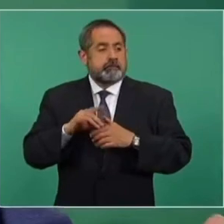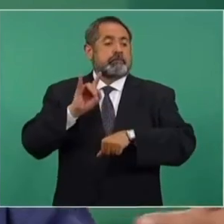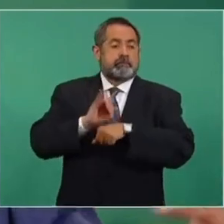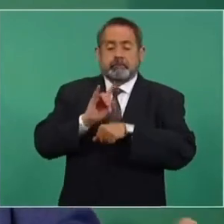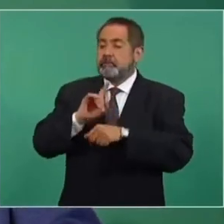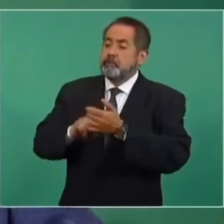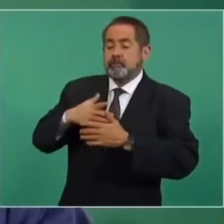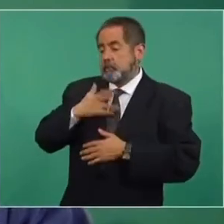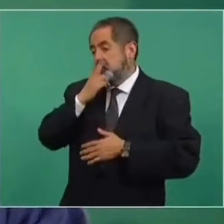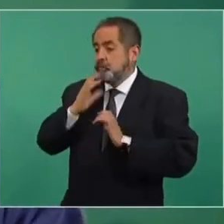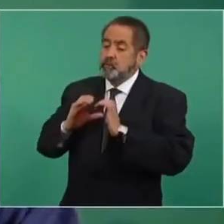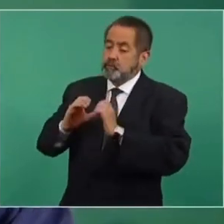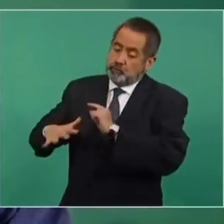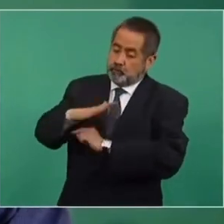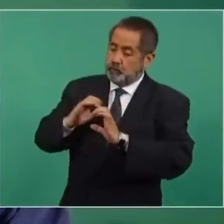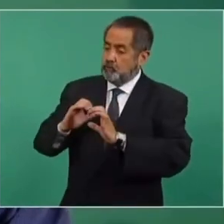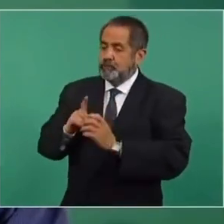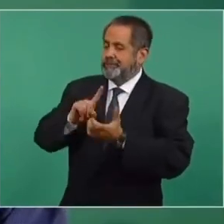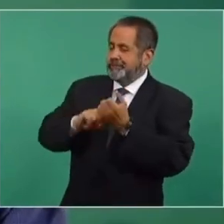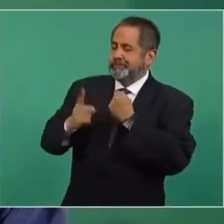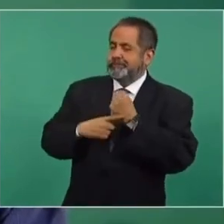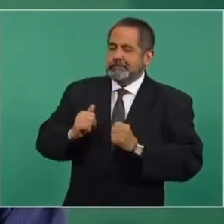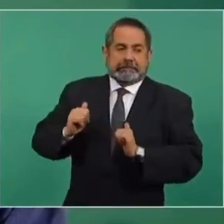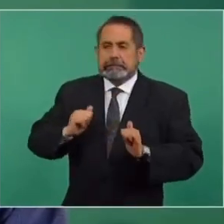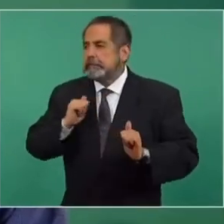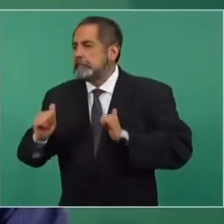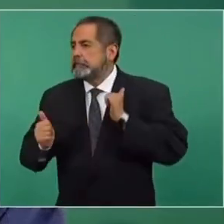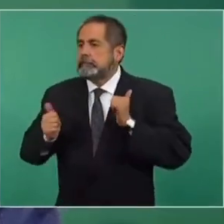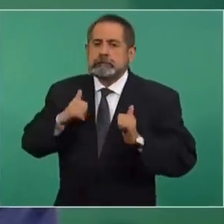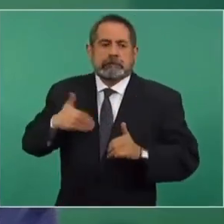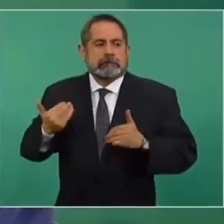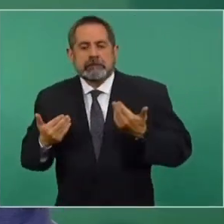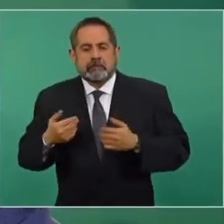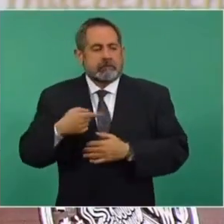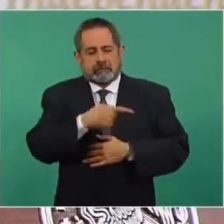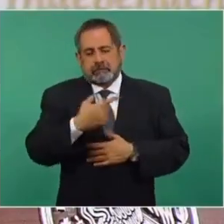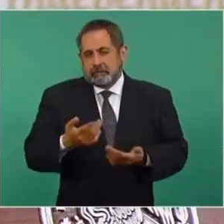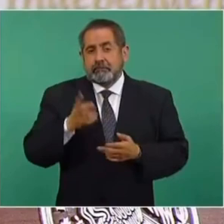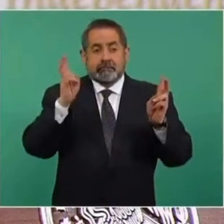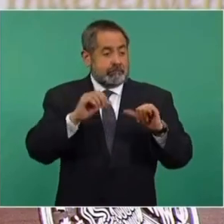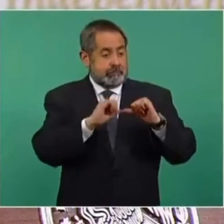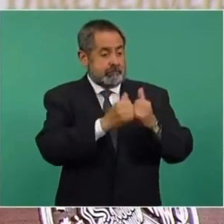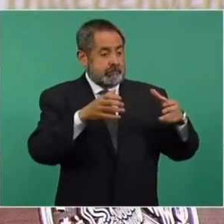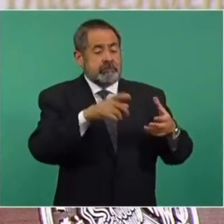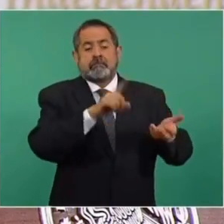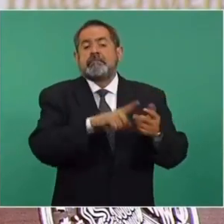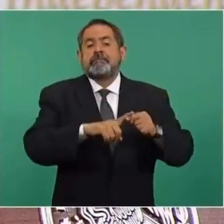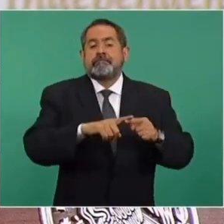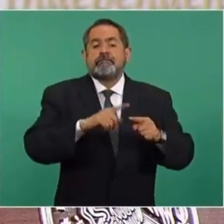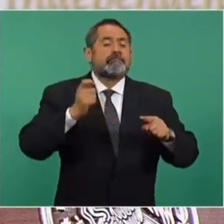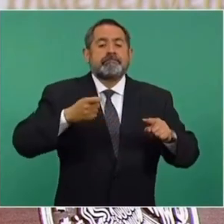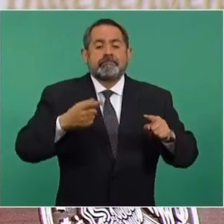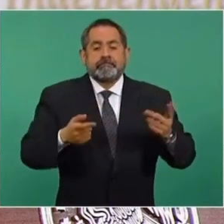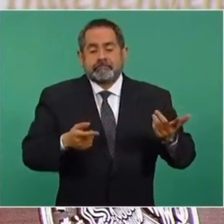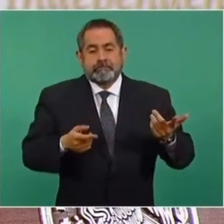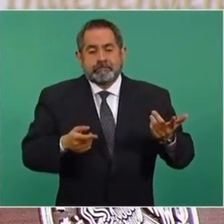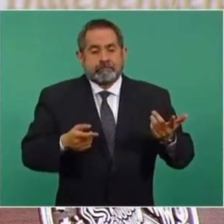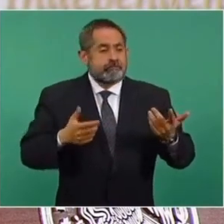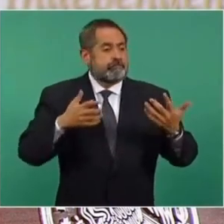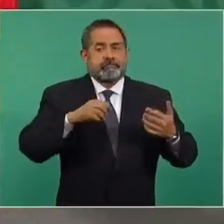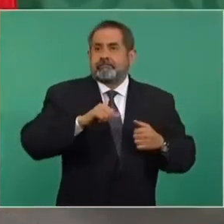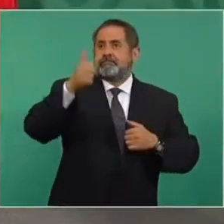ambientalistas para sacar algún provecho en lo personal. Hemos visto cómo hay hasta asociaciones financiadas por